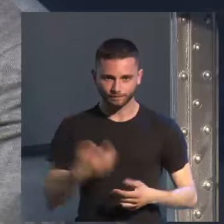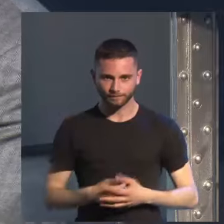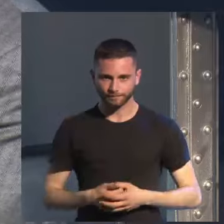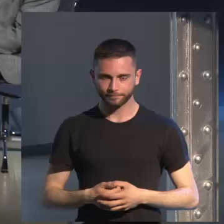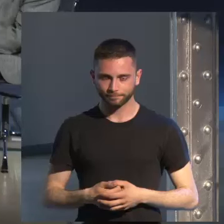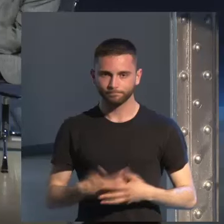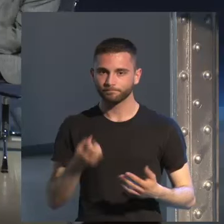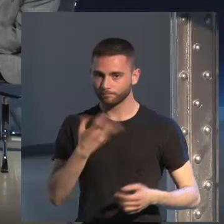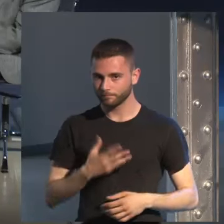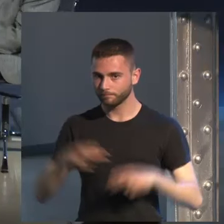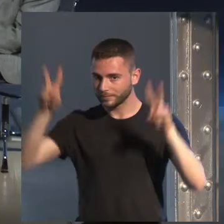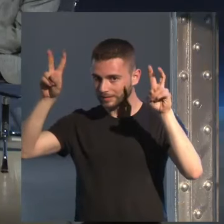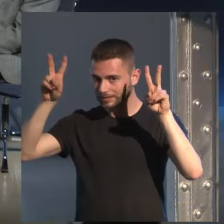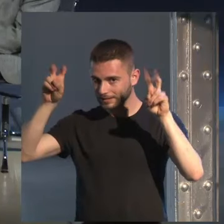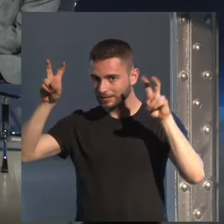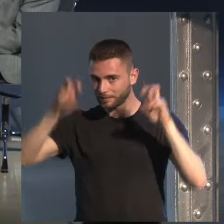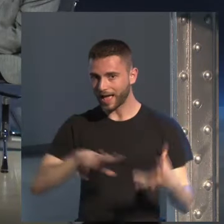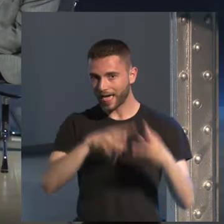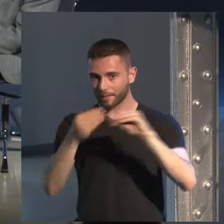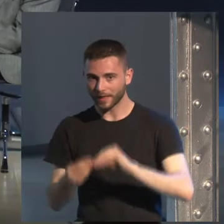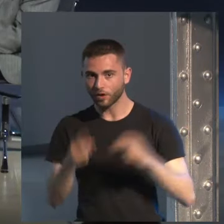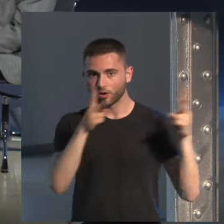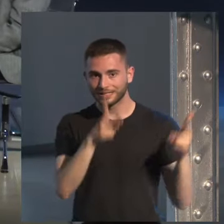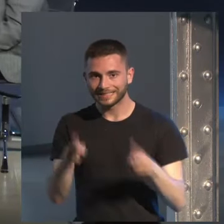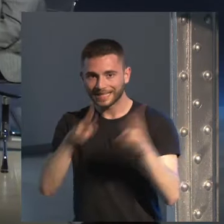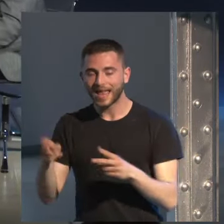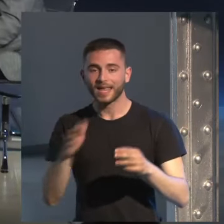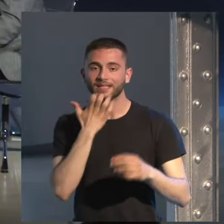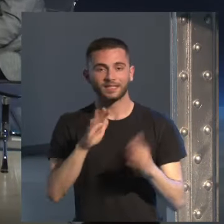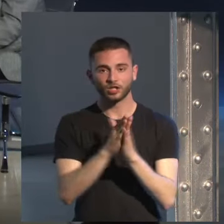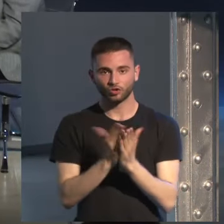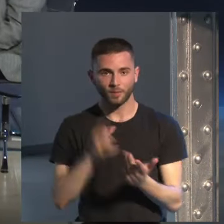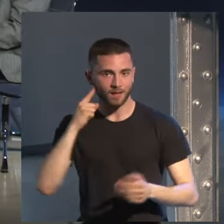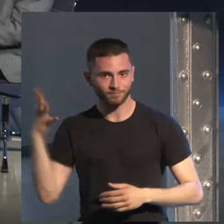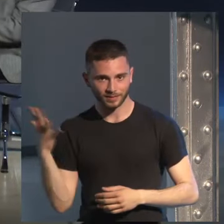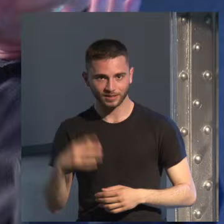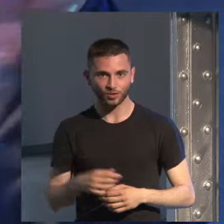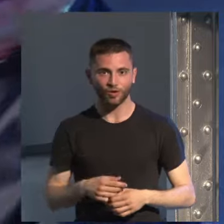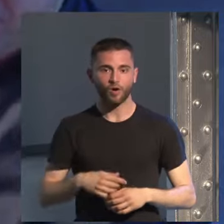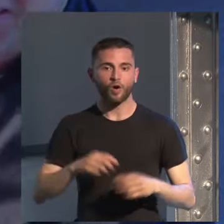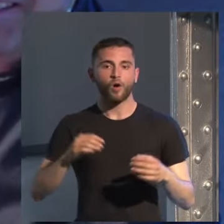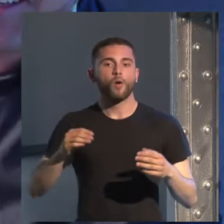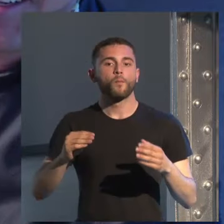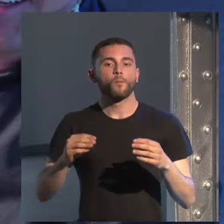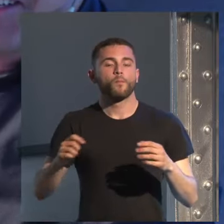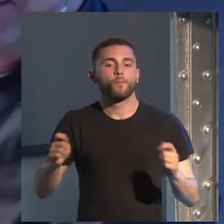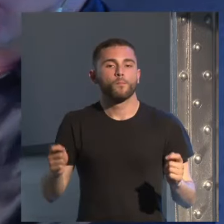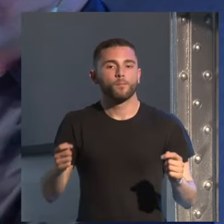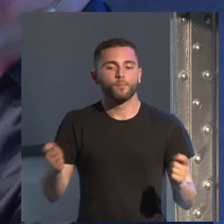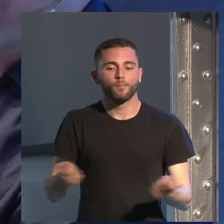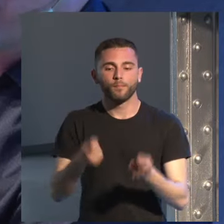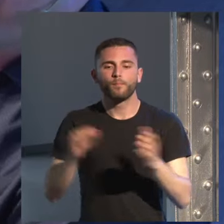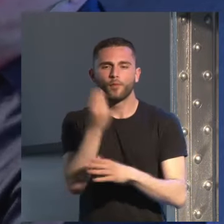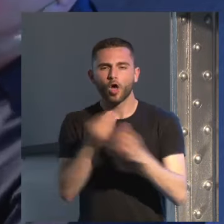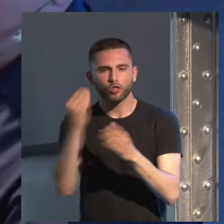Ha sacado el tema de la adaptación. Cuando una serie o una novela tiene mucho éxito, los productores de cine naturalmente ya se fijan en